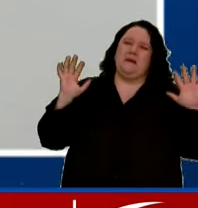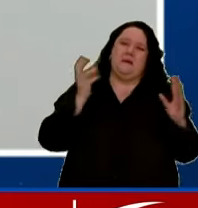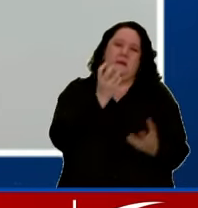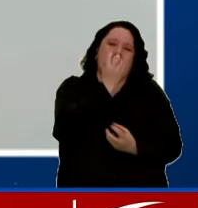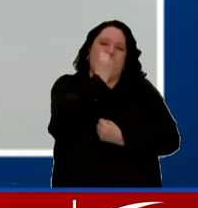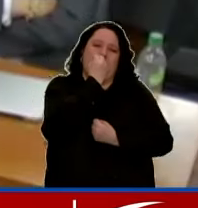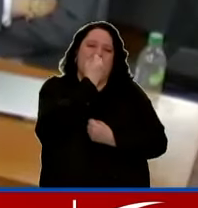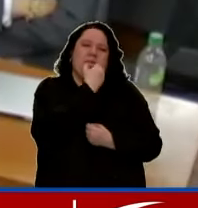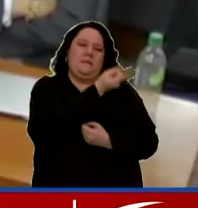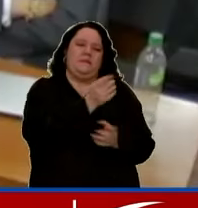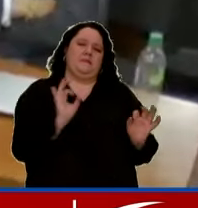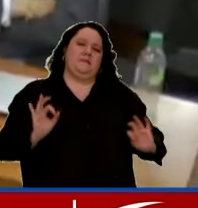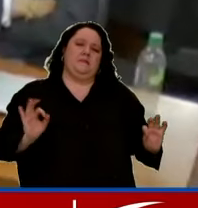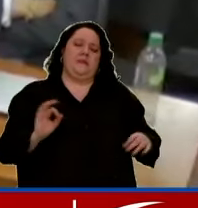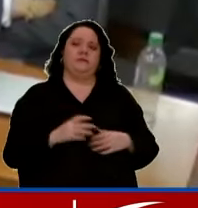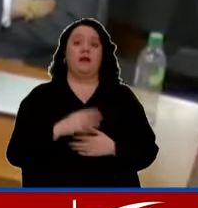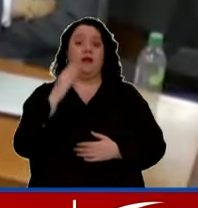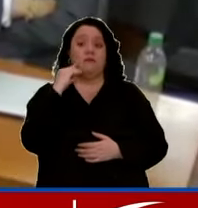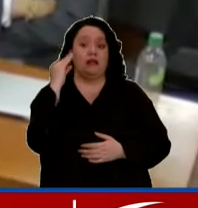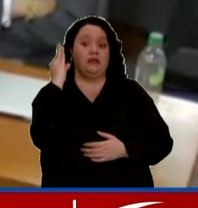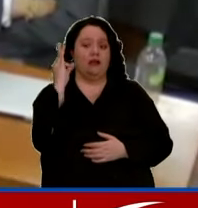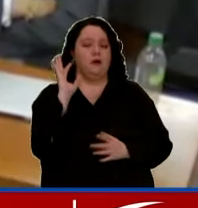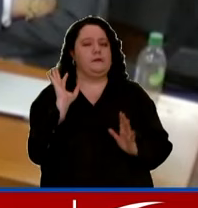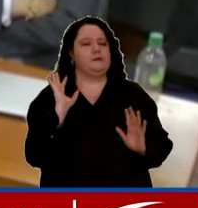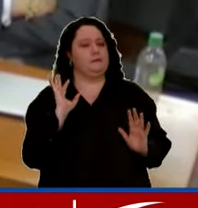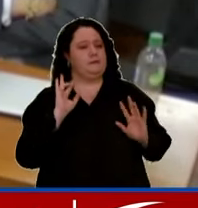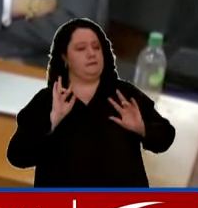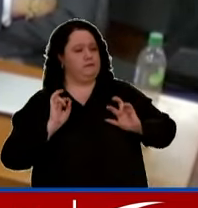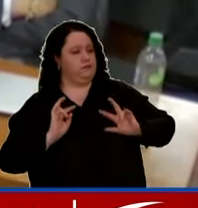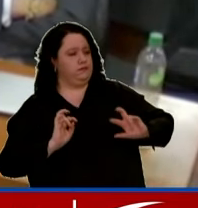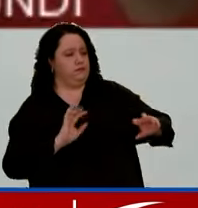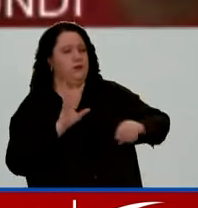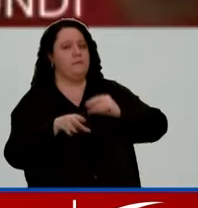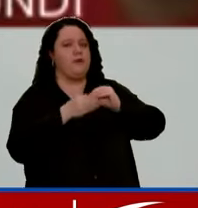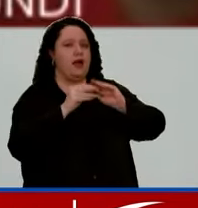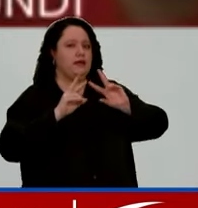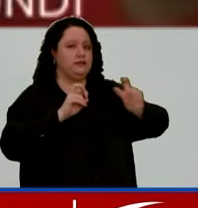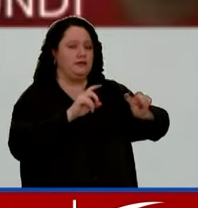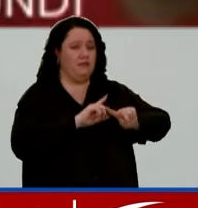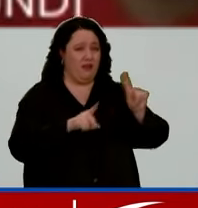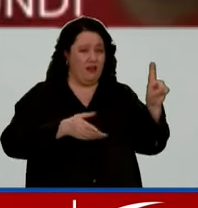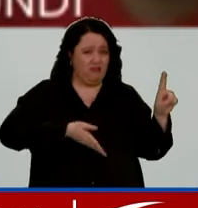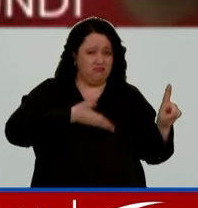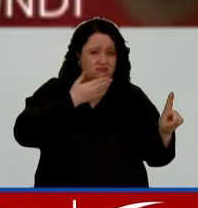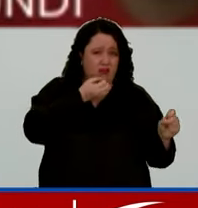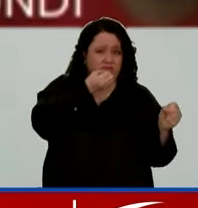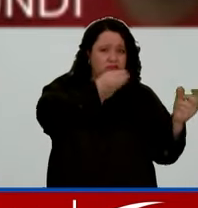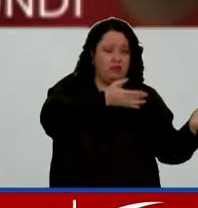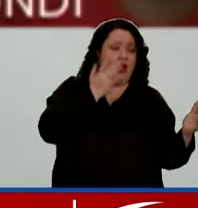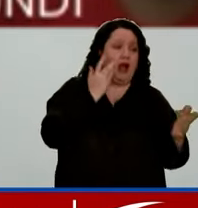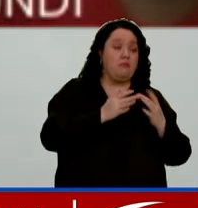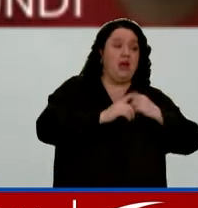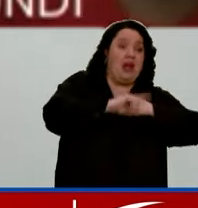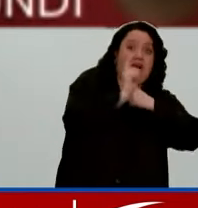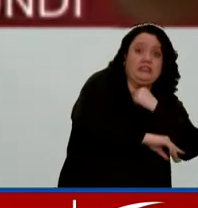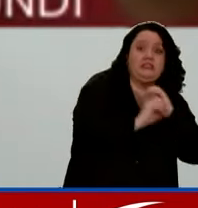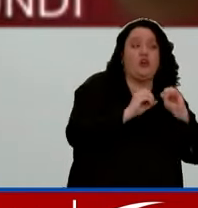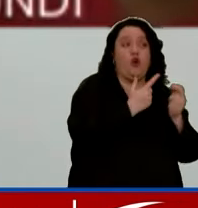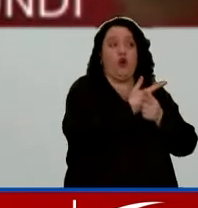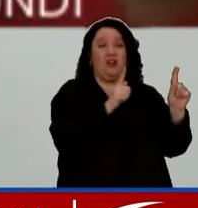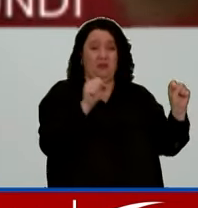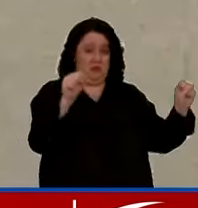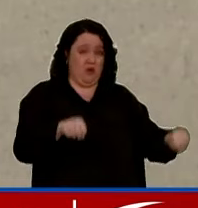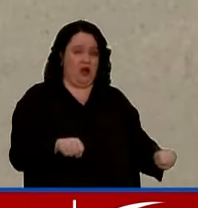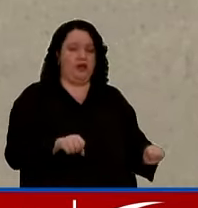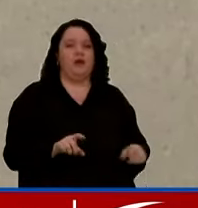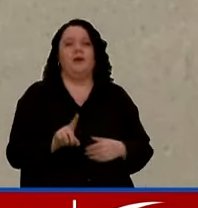nunca lo dije. El testimonio podría abrir una nueva línea de investigación, pero ¿es suficiente una declaración para absolver o condenar a una persona? Siempre